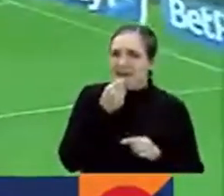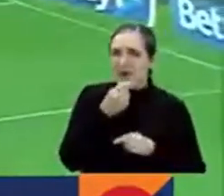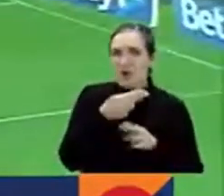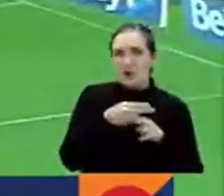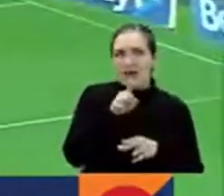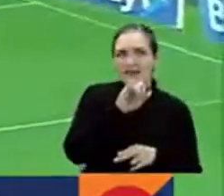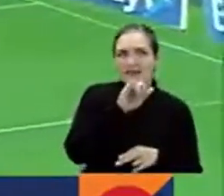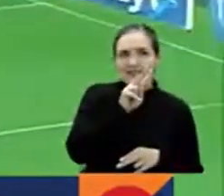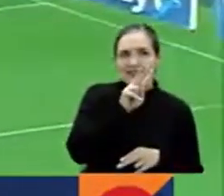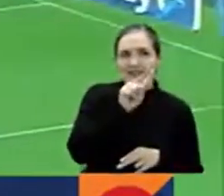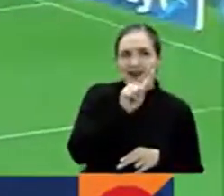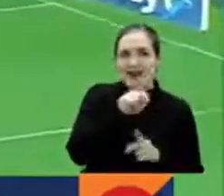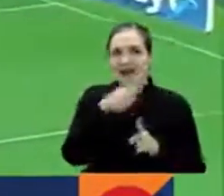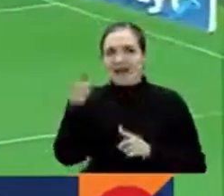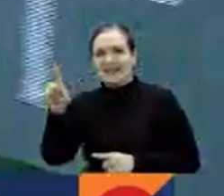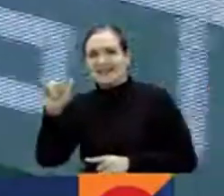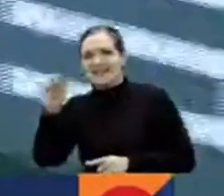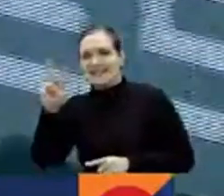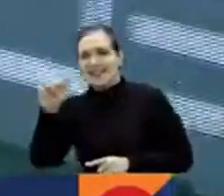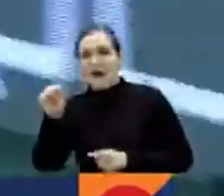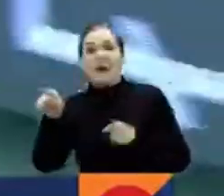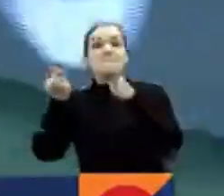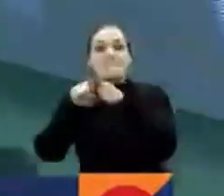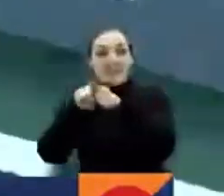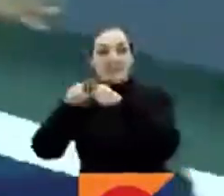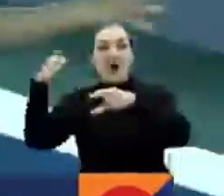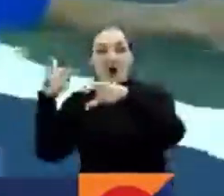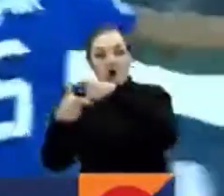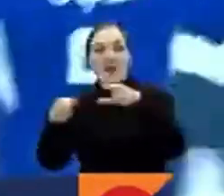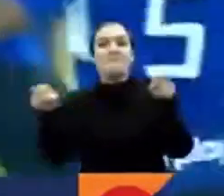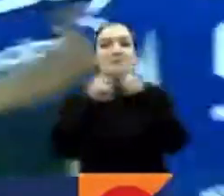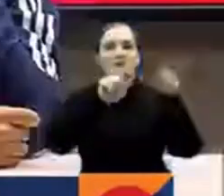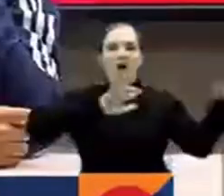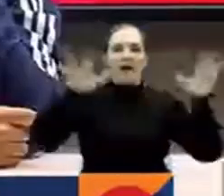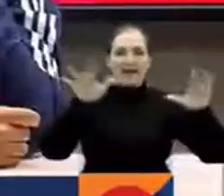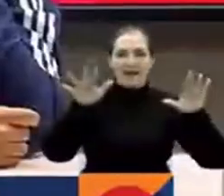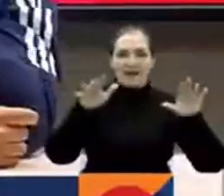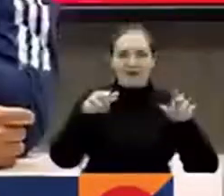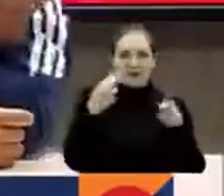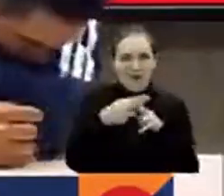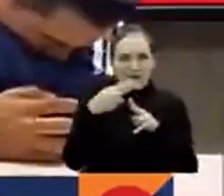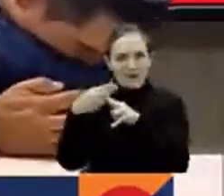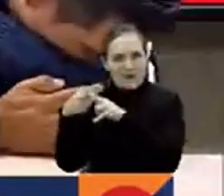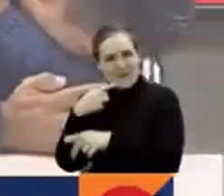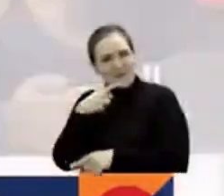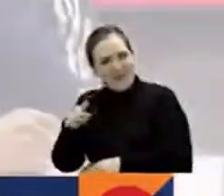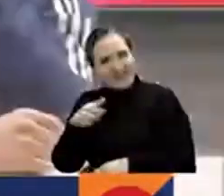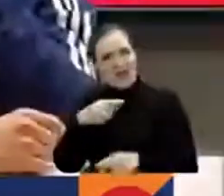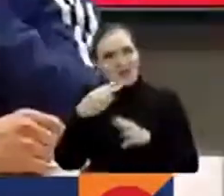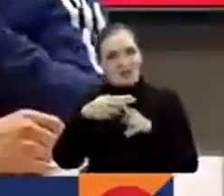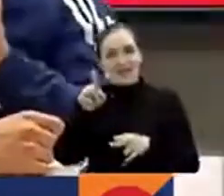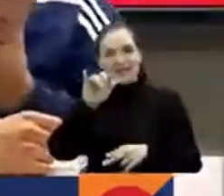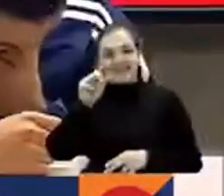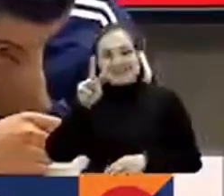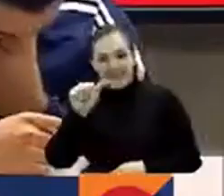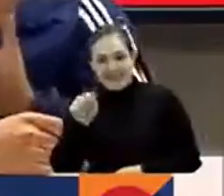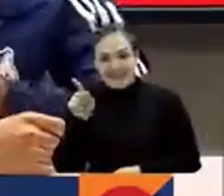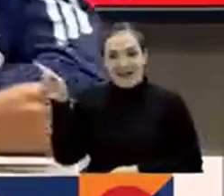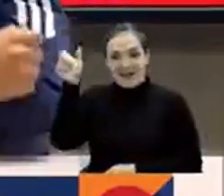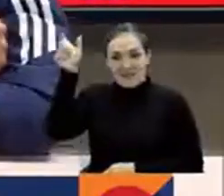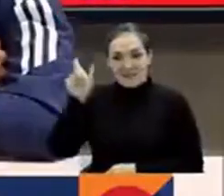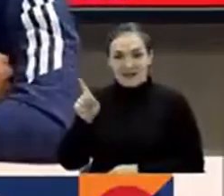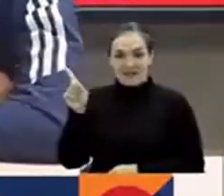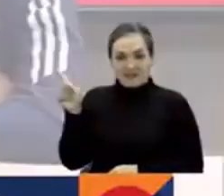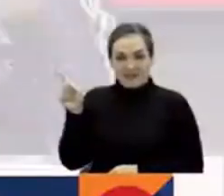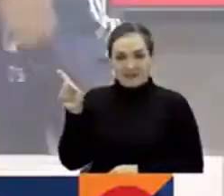responsable al dejar rebotes que capitalizó Silva, el volante del embajador. Y en la rueda de prensa Silva siguió llevándose los reflectores.